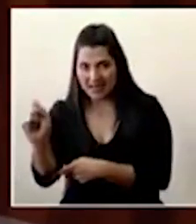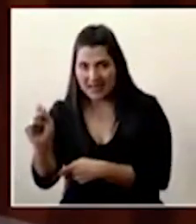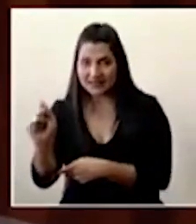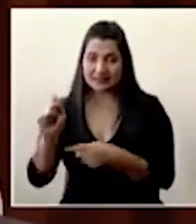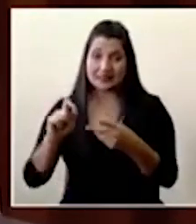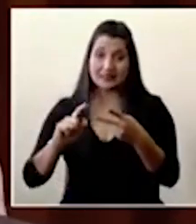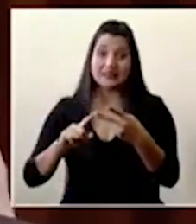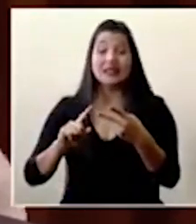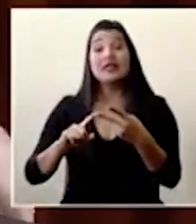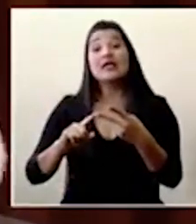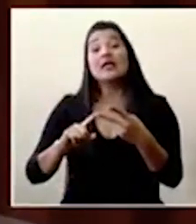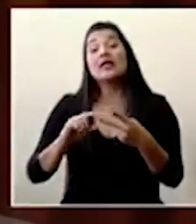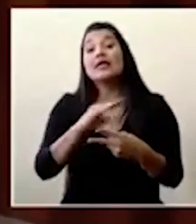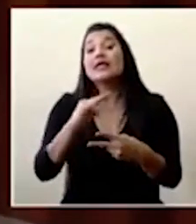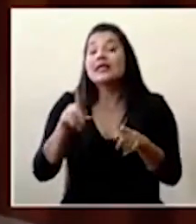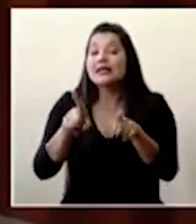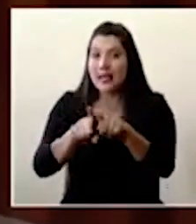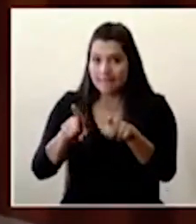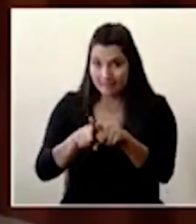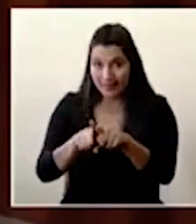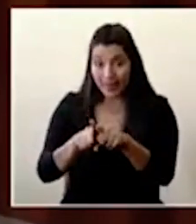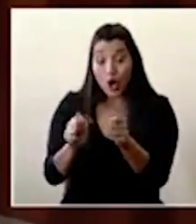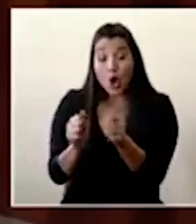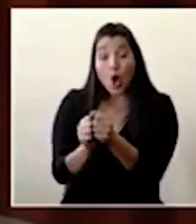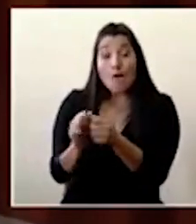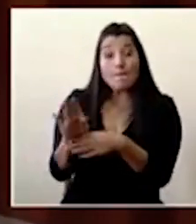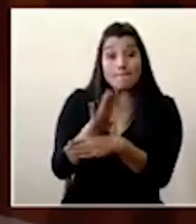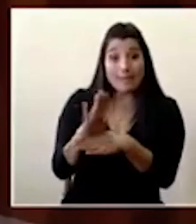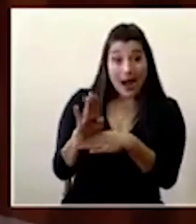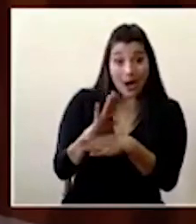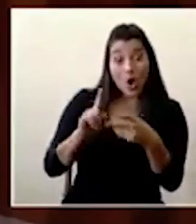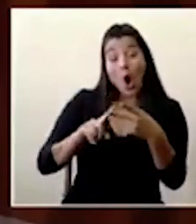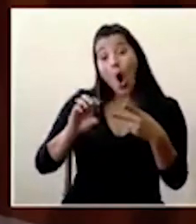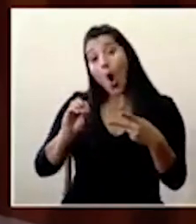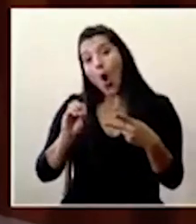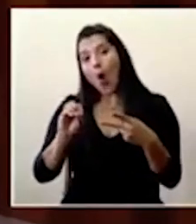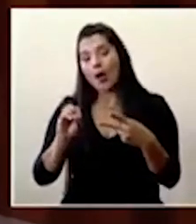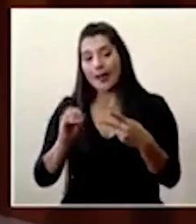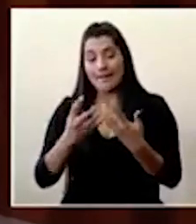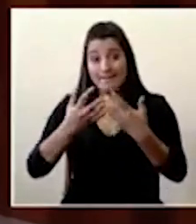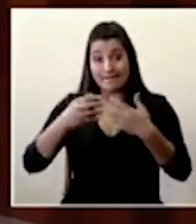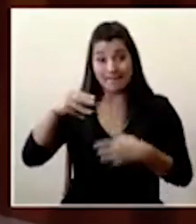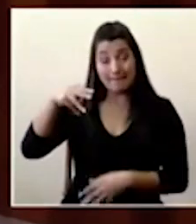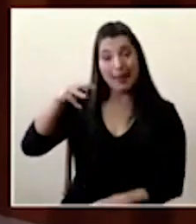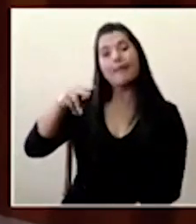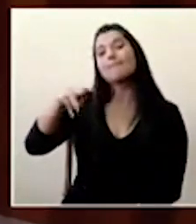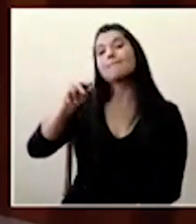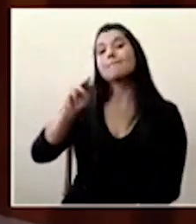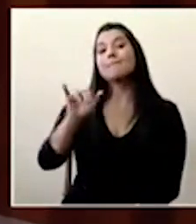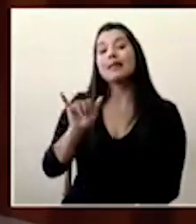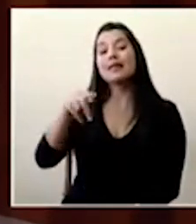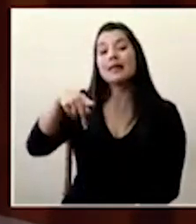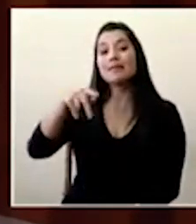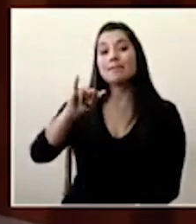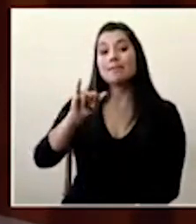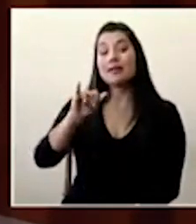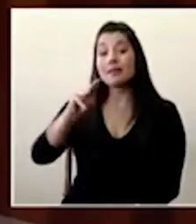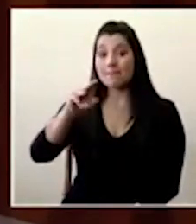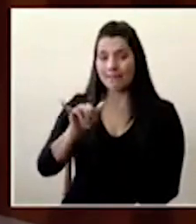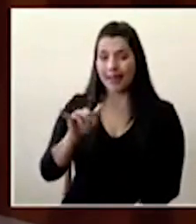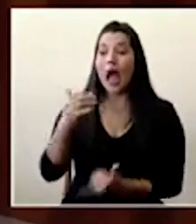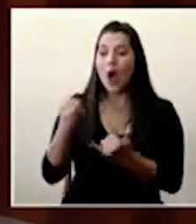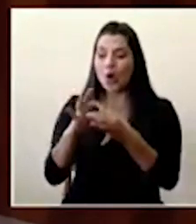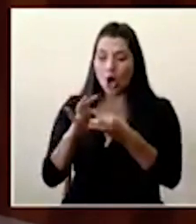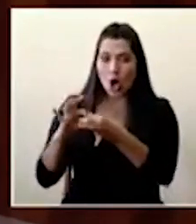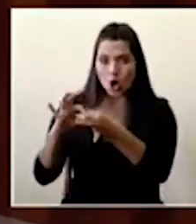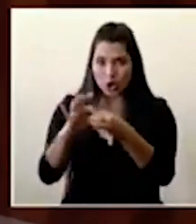desde Fodemipime y Banca estamos articulando lo que hemos llamado la adecuación de préstamos para capital de trabajo.